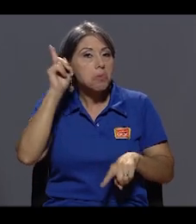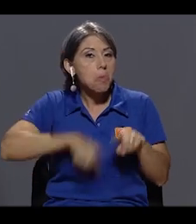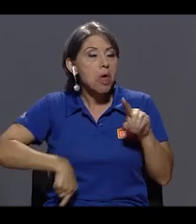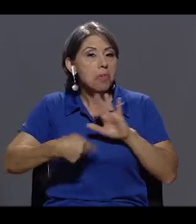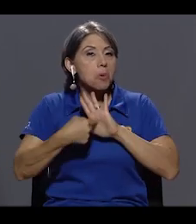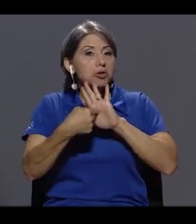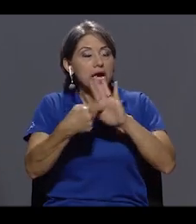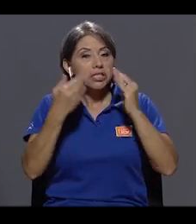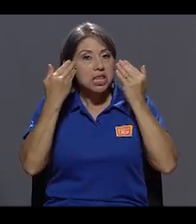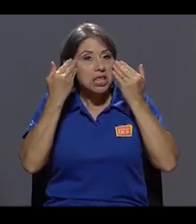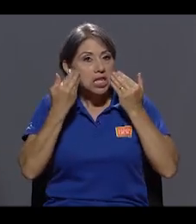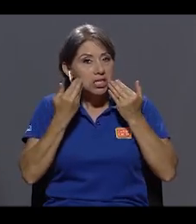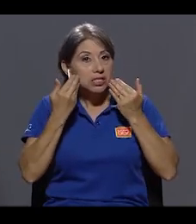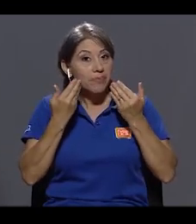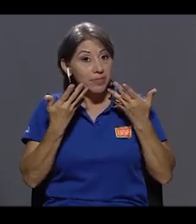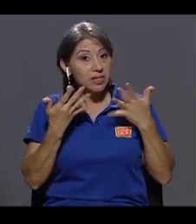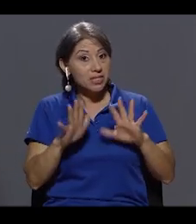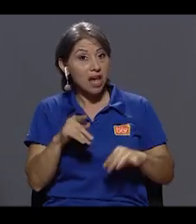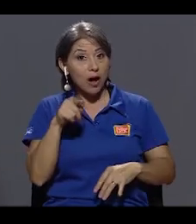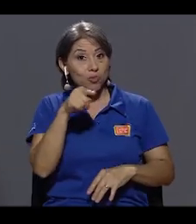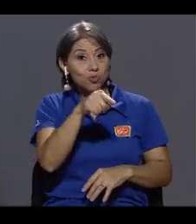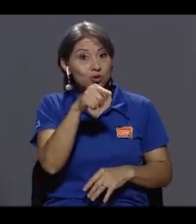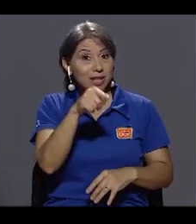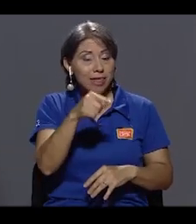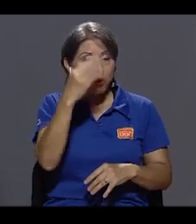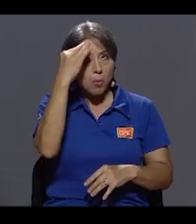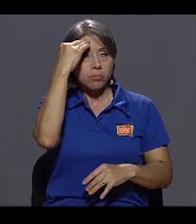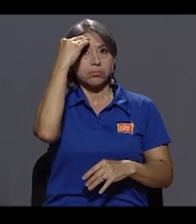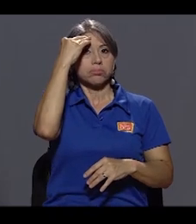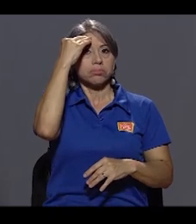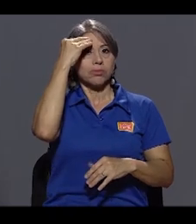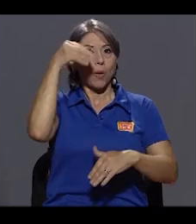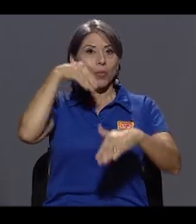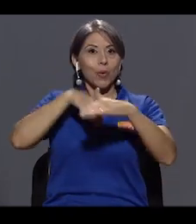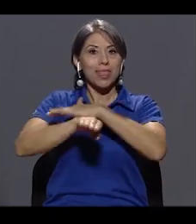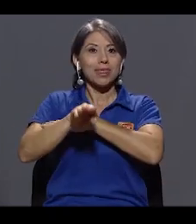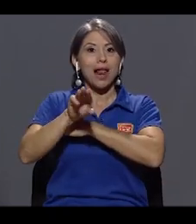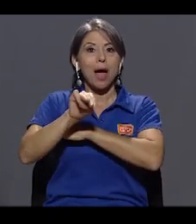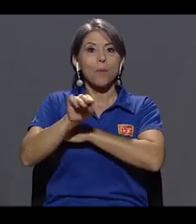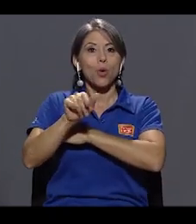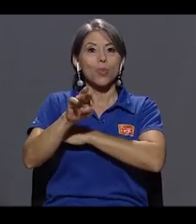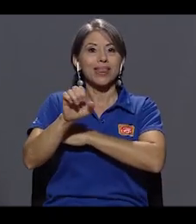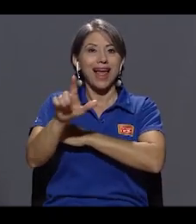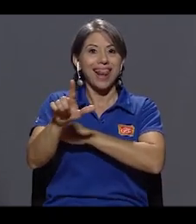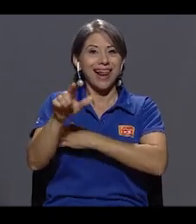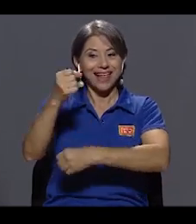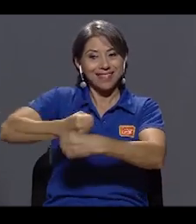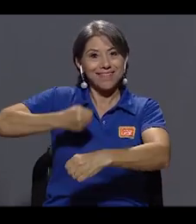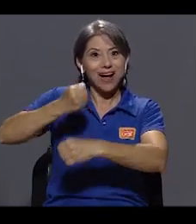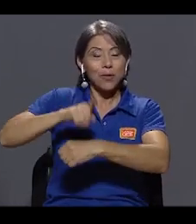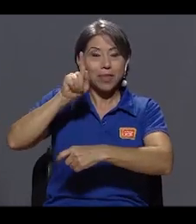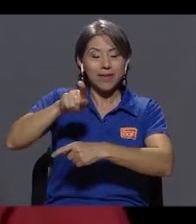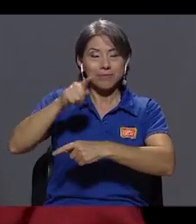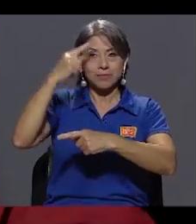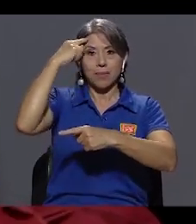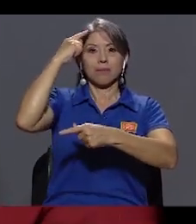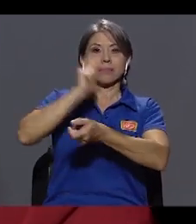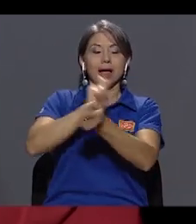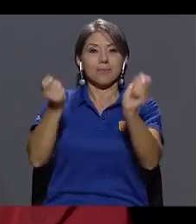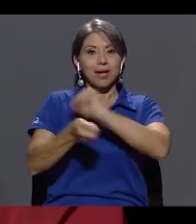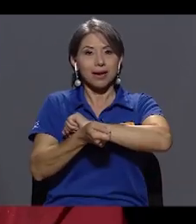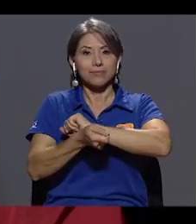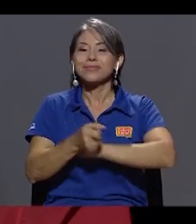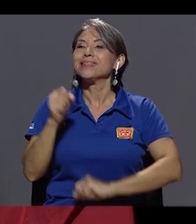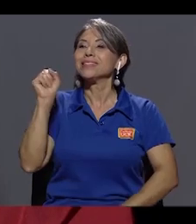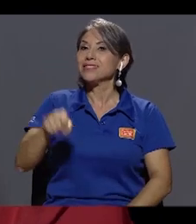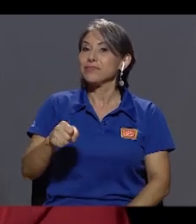mostrarse triste. ¿Está ya usted reseteado para apenas entrar a Monumental cambiar de modo? Yo